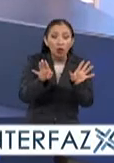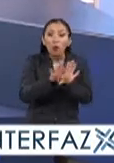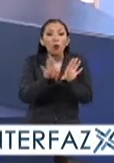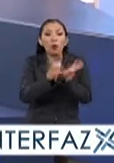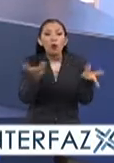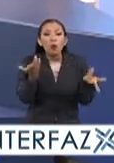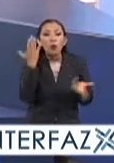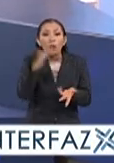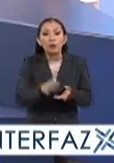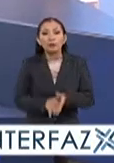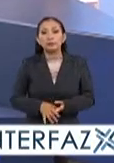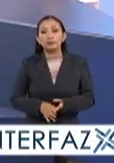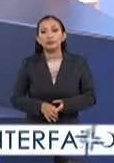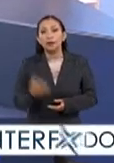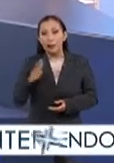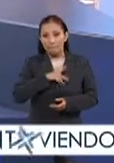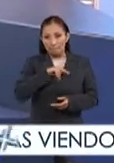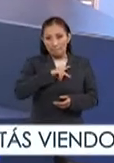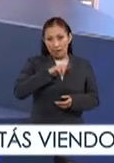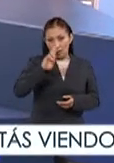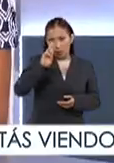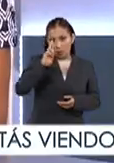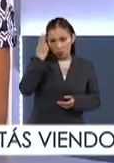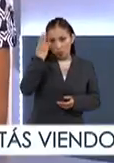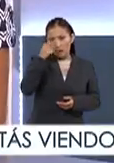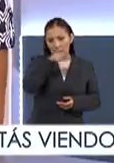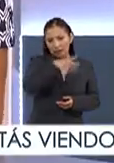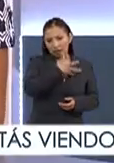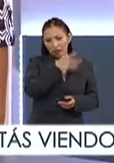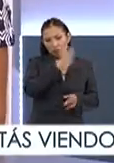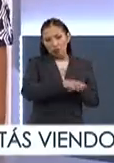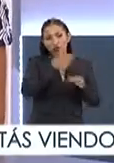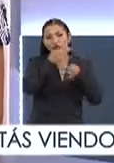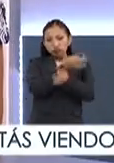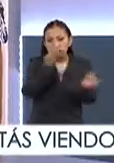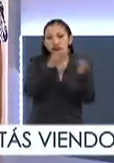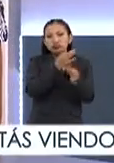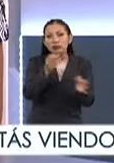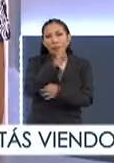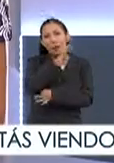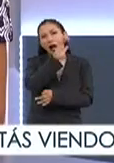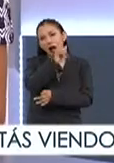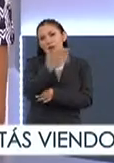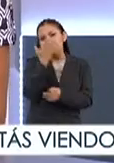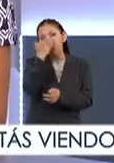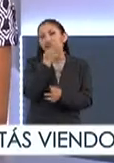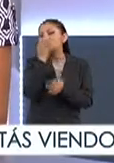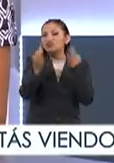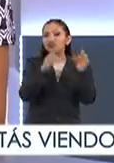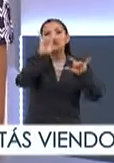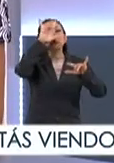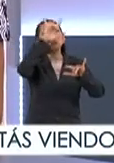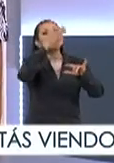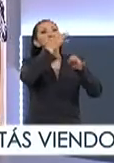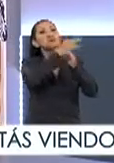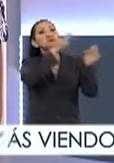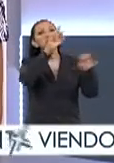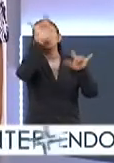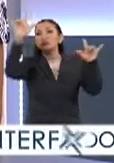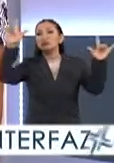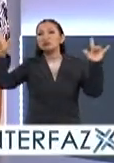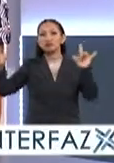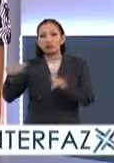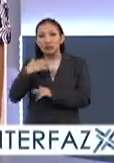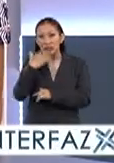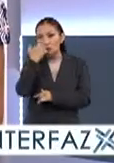¿Cómo fue ese No, de hecho, mi universidad, afortunadamente, tiene como que mucha difusión de este tipo de becas y ponen la convocatoria en todas